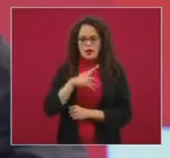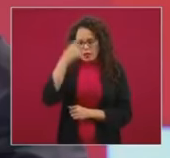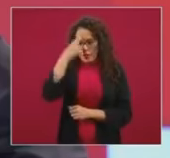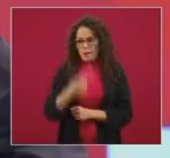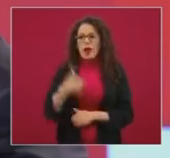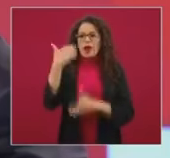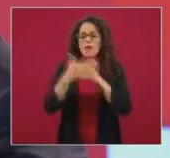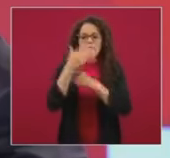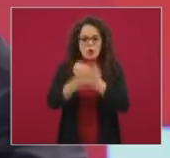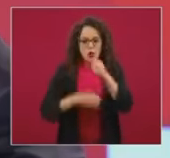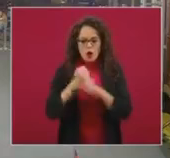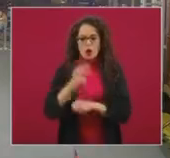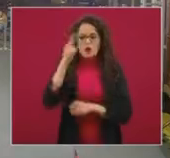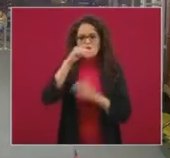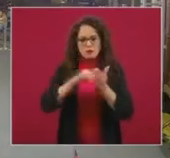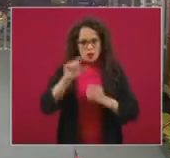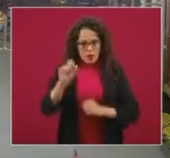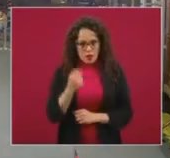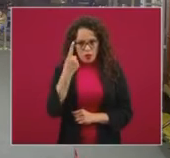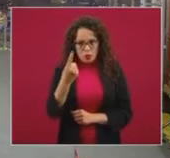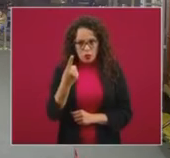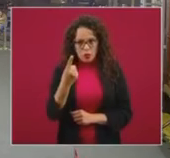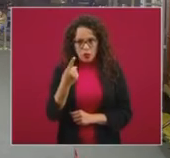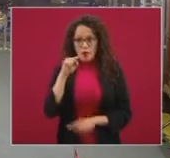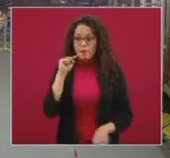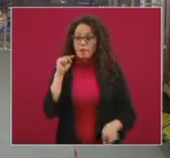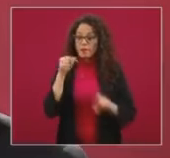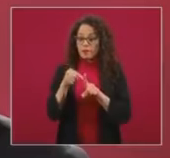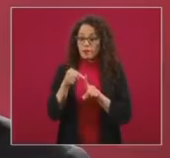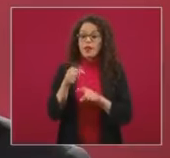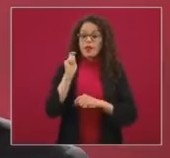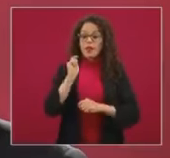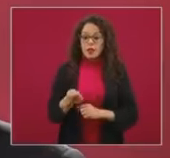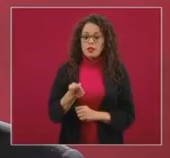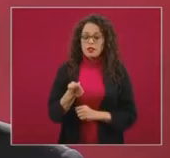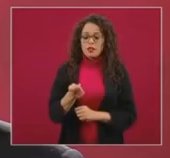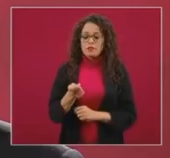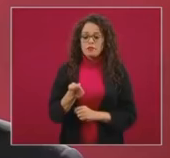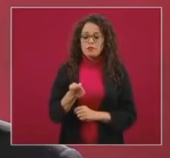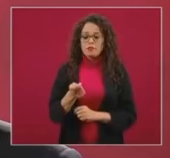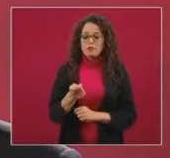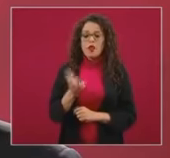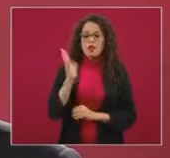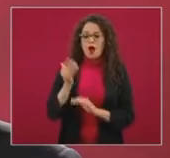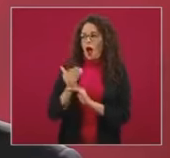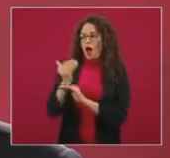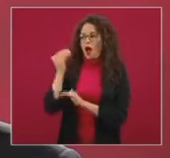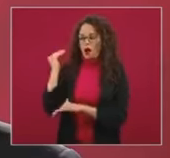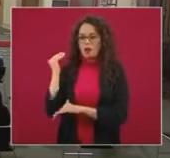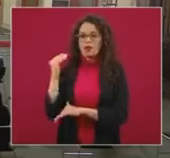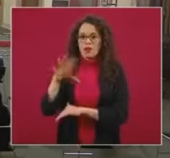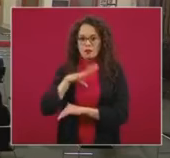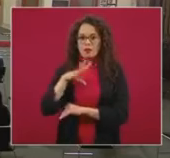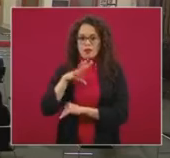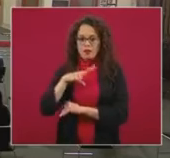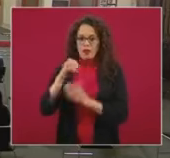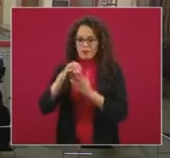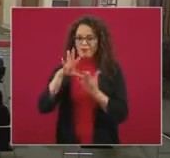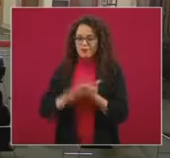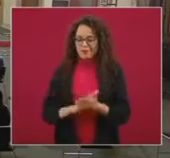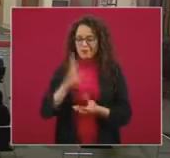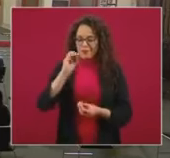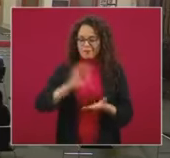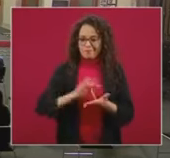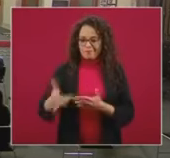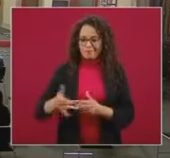y será el presupuesto de operación que ya se tenía contemplado. Muchas gracias.